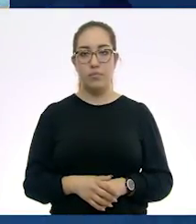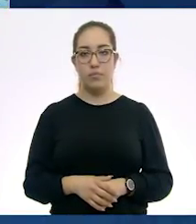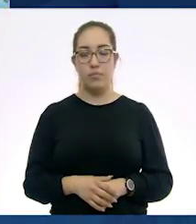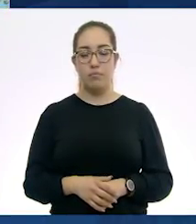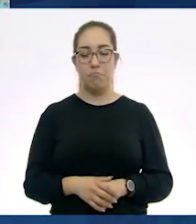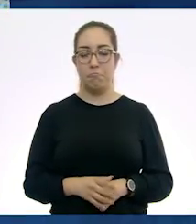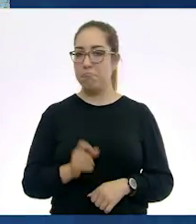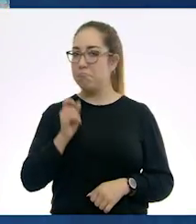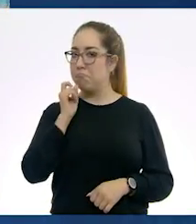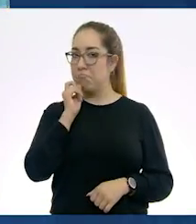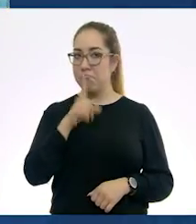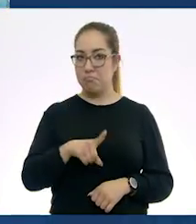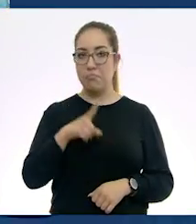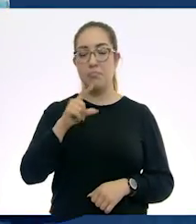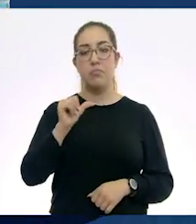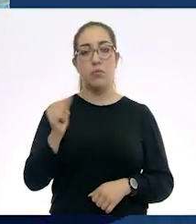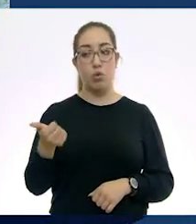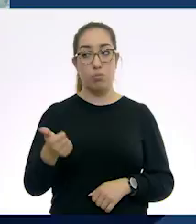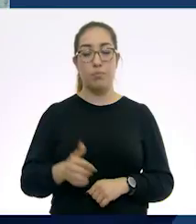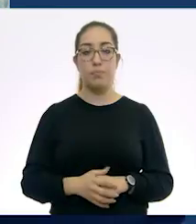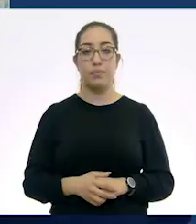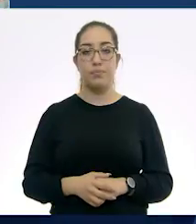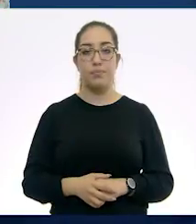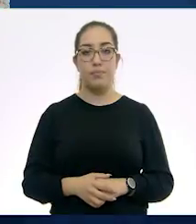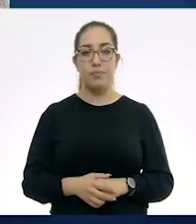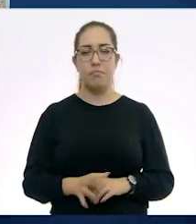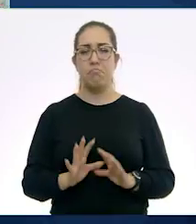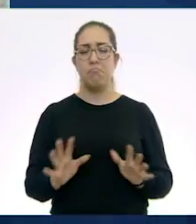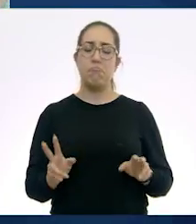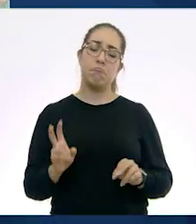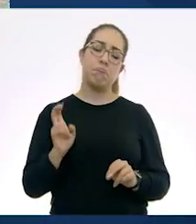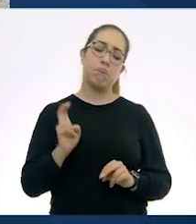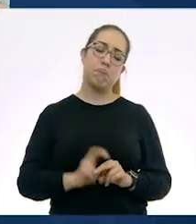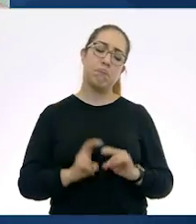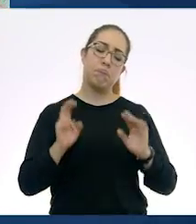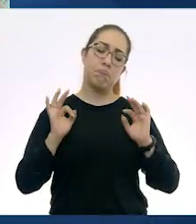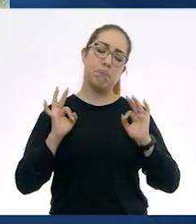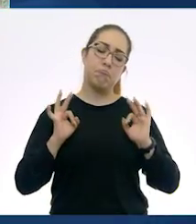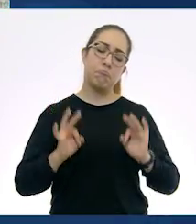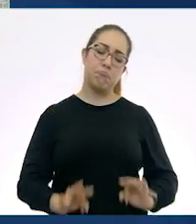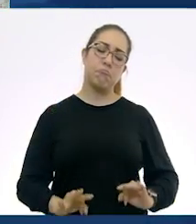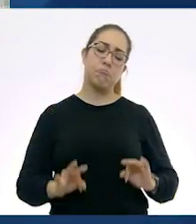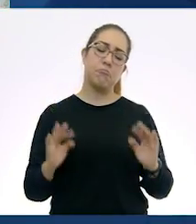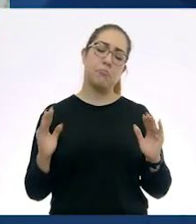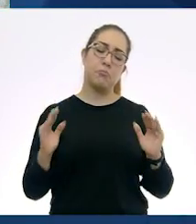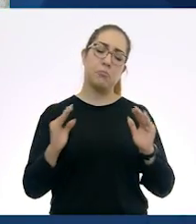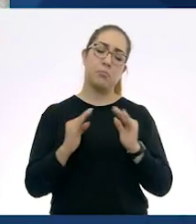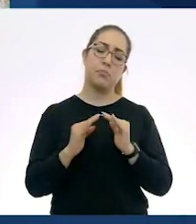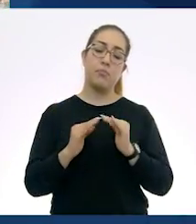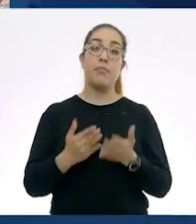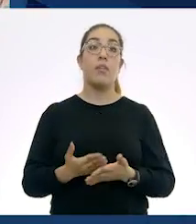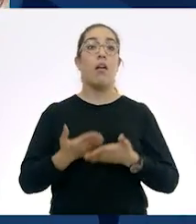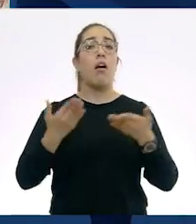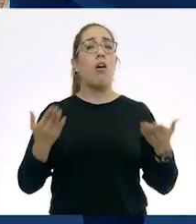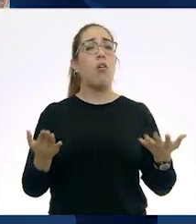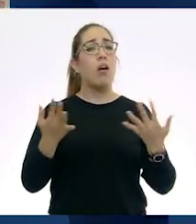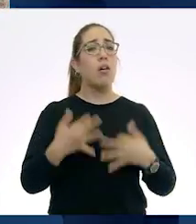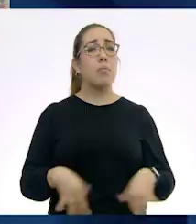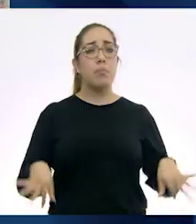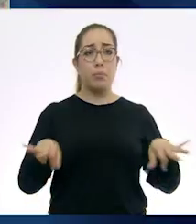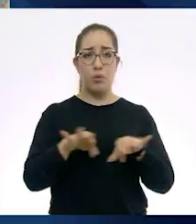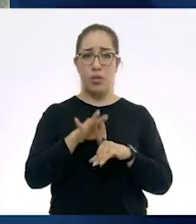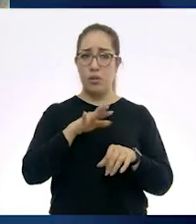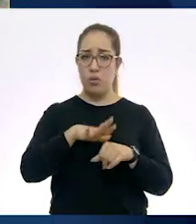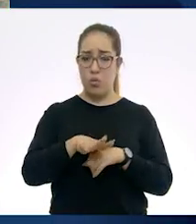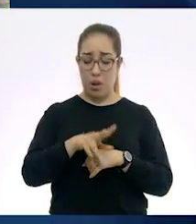Al mismo tiempo, pues una vez que uno ya está sentado en un lugar, lo que te importa ahora es tener una mejor calidad